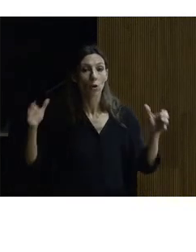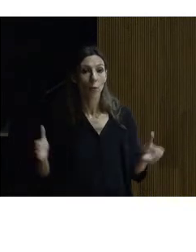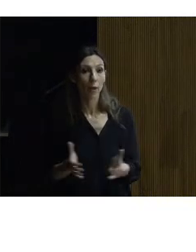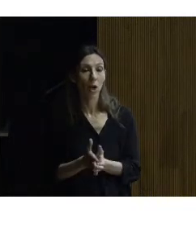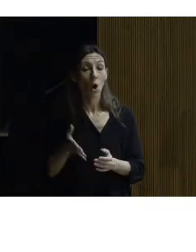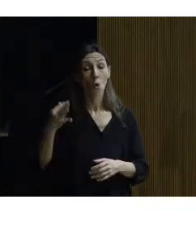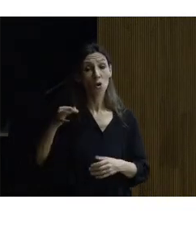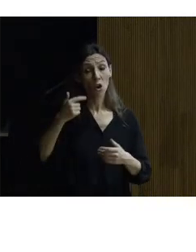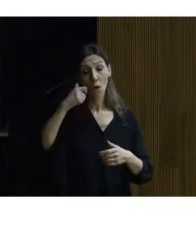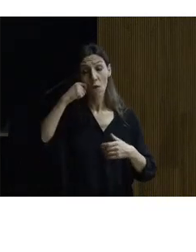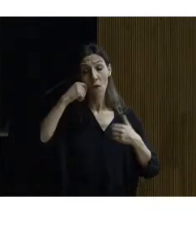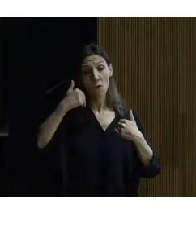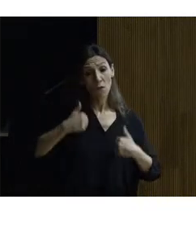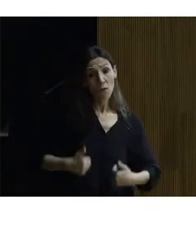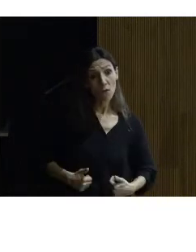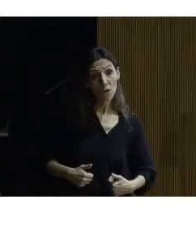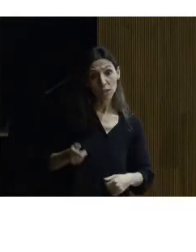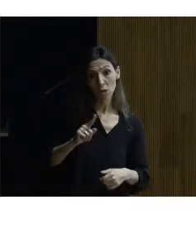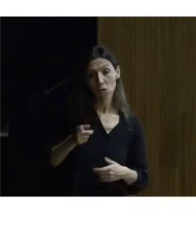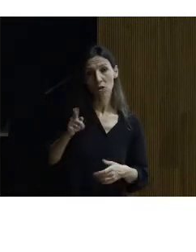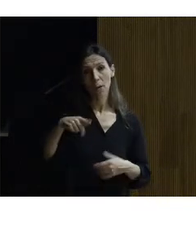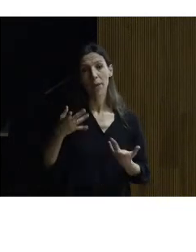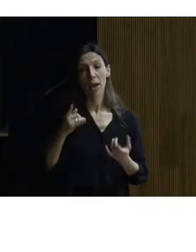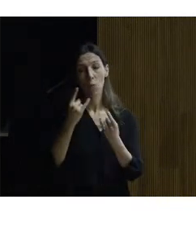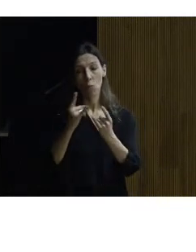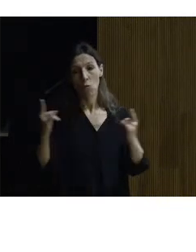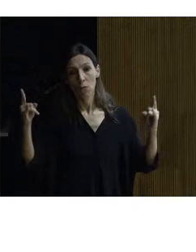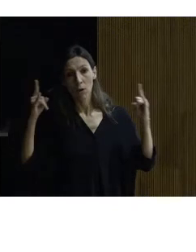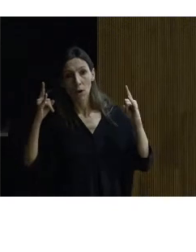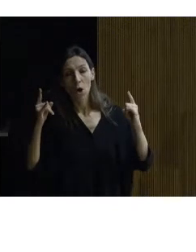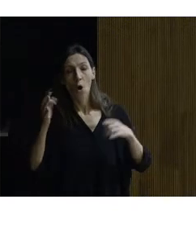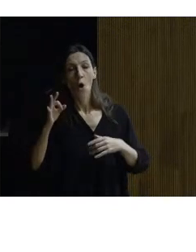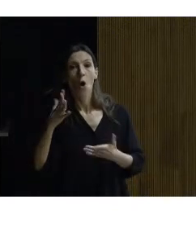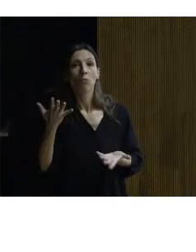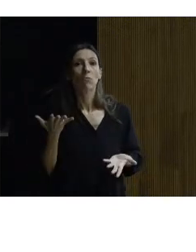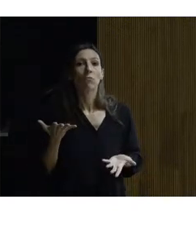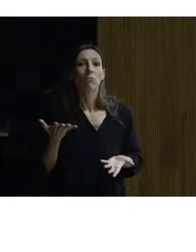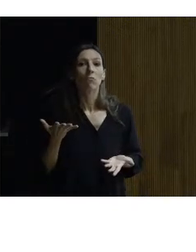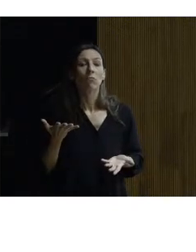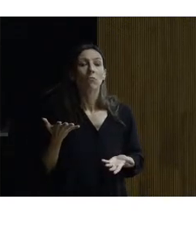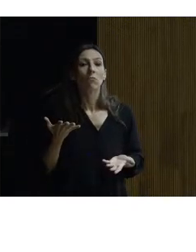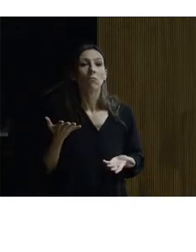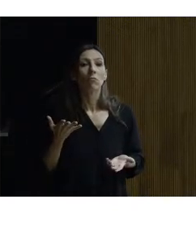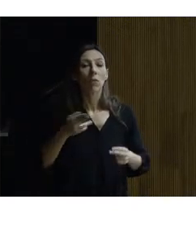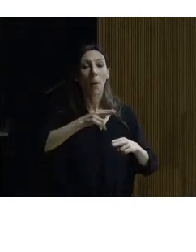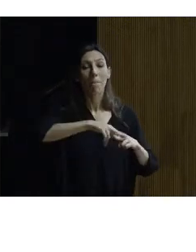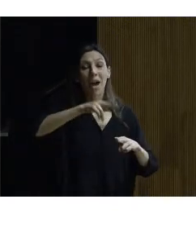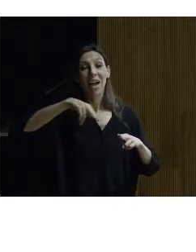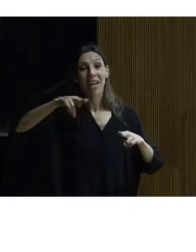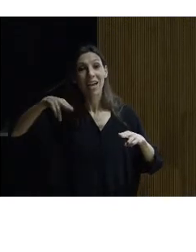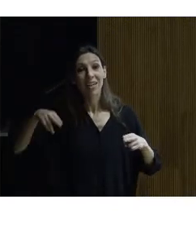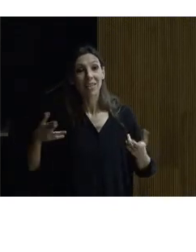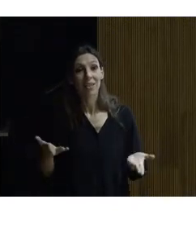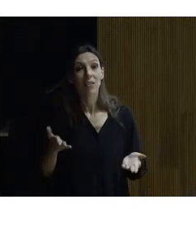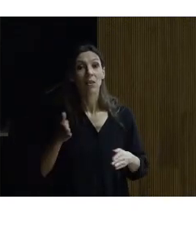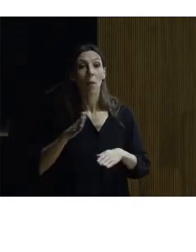sino también se han colocado bucles magnéticos se han colocado unas maquetas para que una persona táctilmente pueda